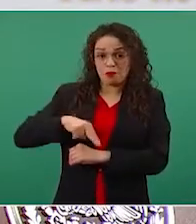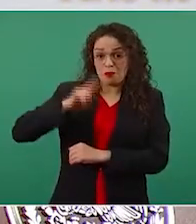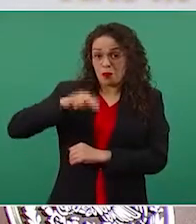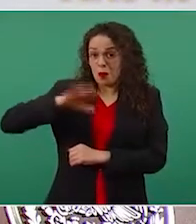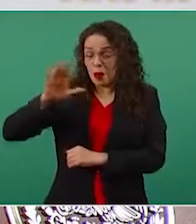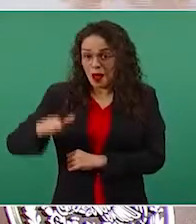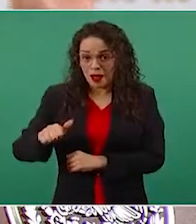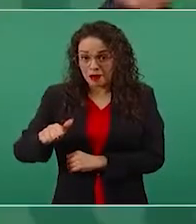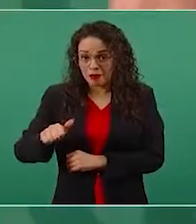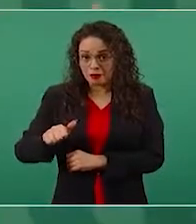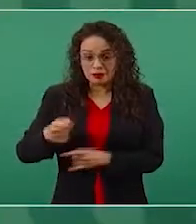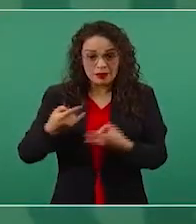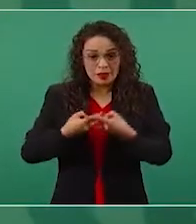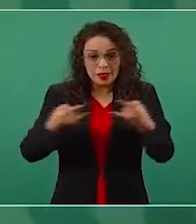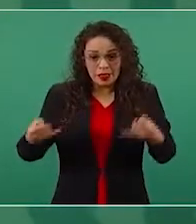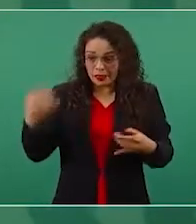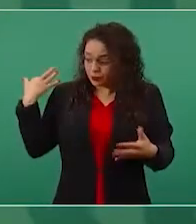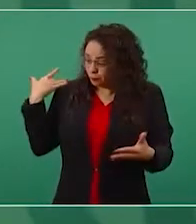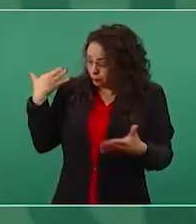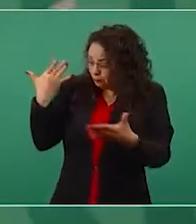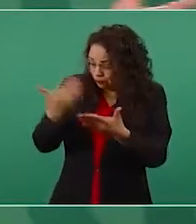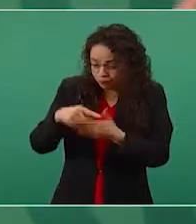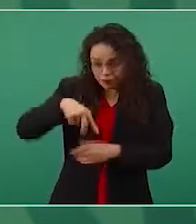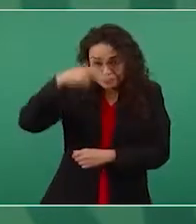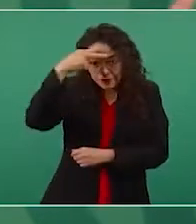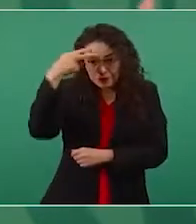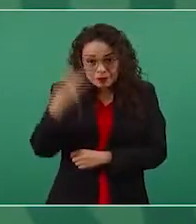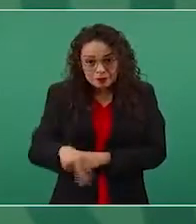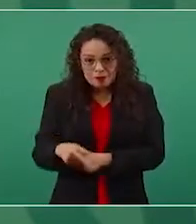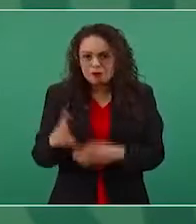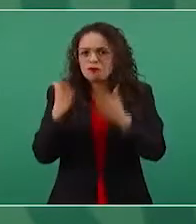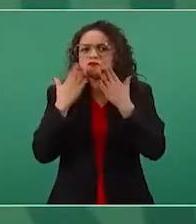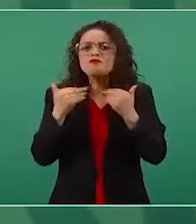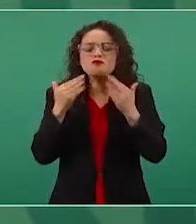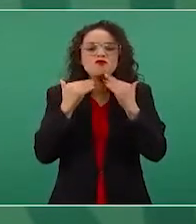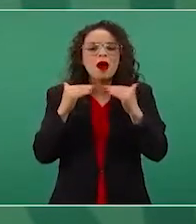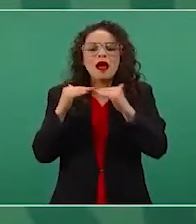en la historia de México no ha habido democracia.